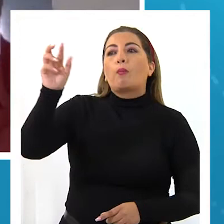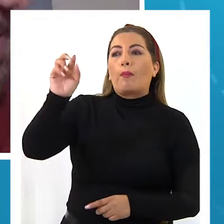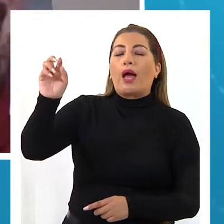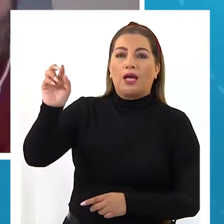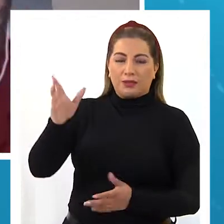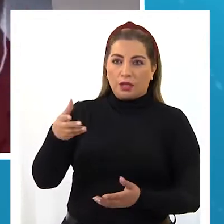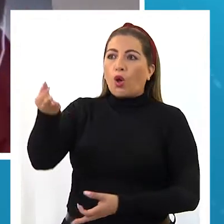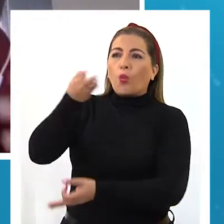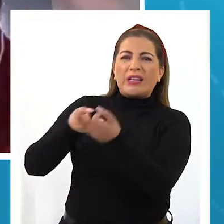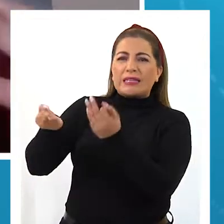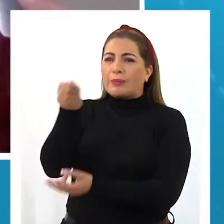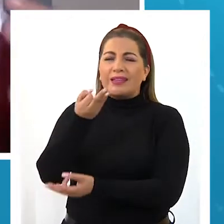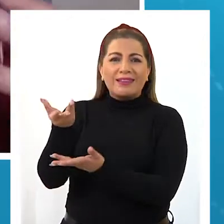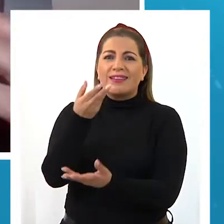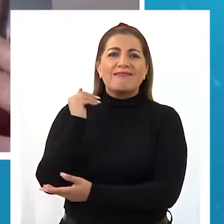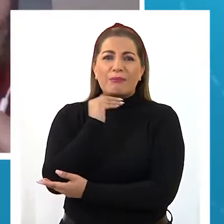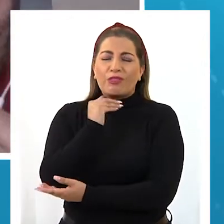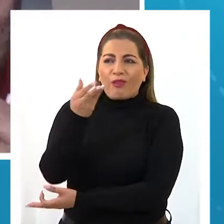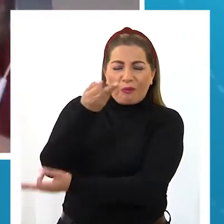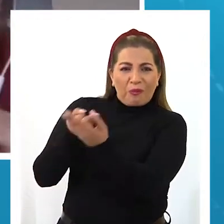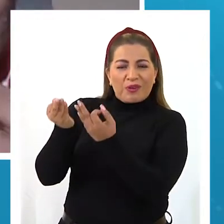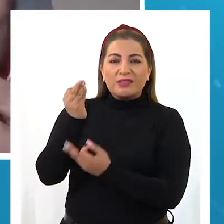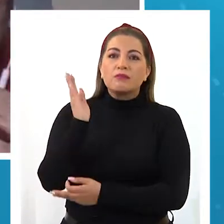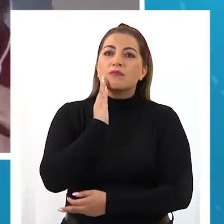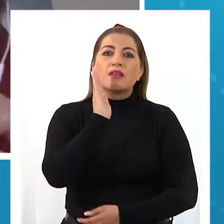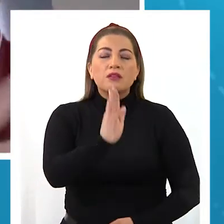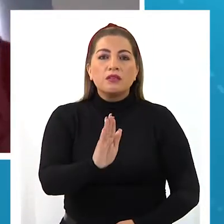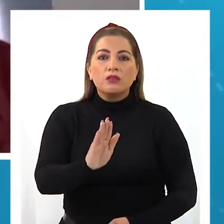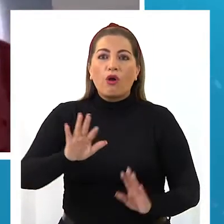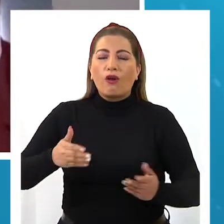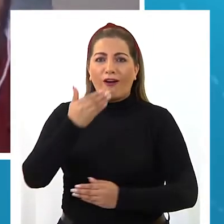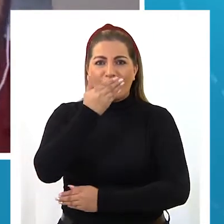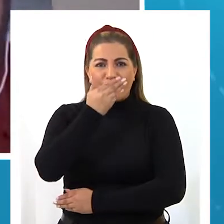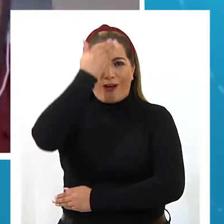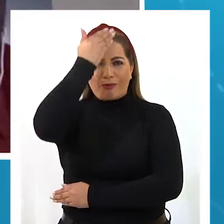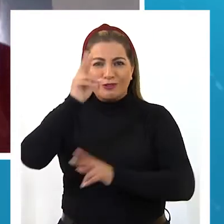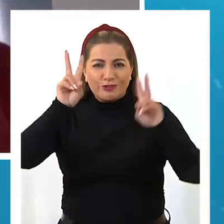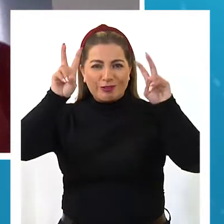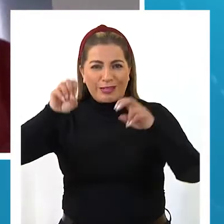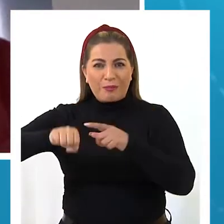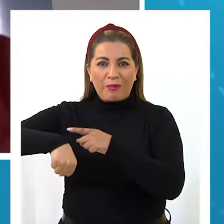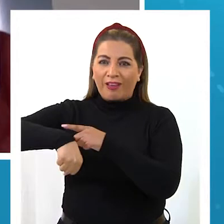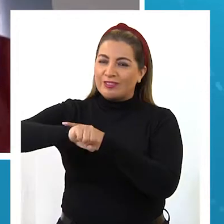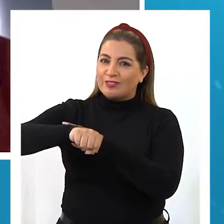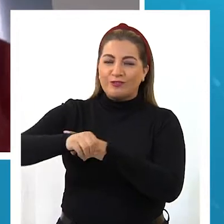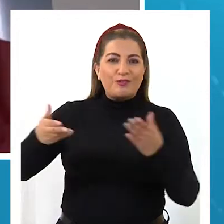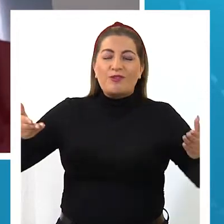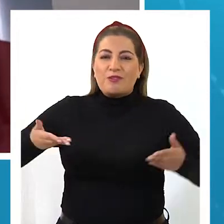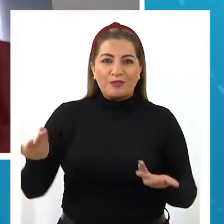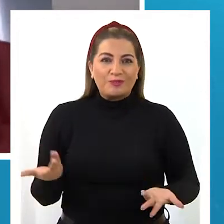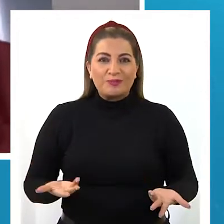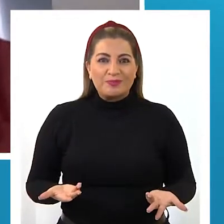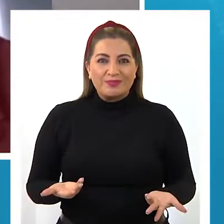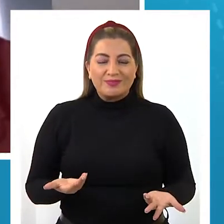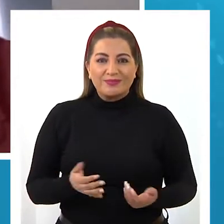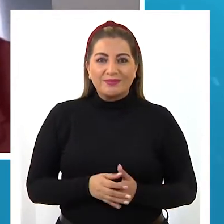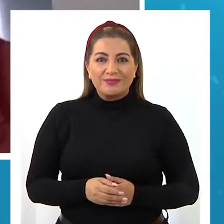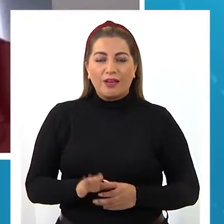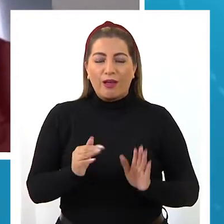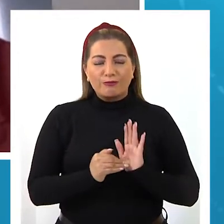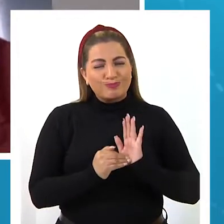cuéntame rápido cómo es esto que el niño se hace tan popular por el tema del fútbol. ¿Cómo llega a